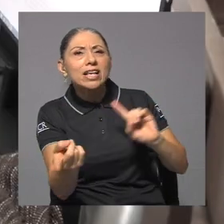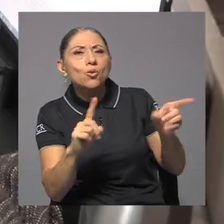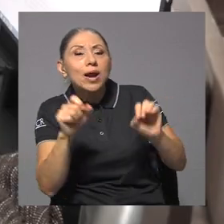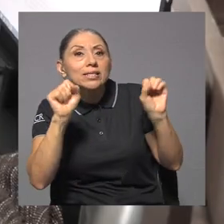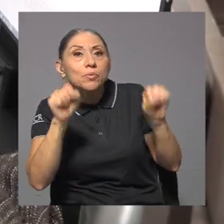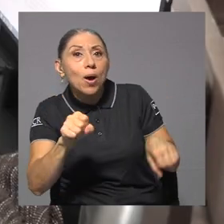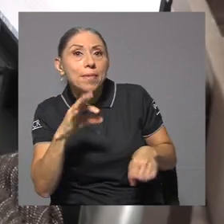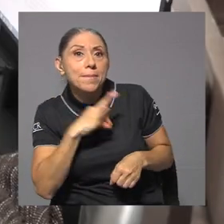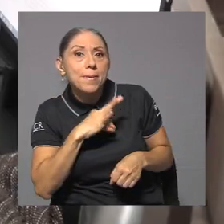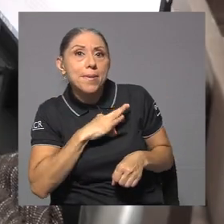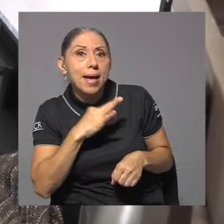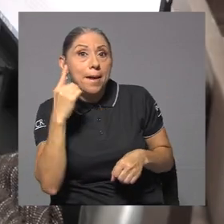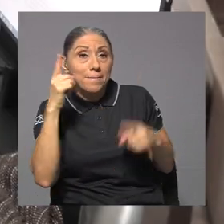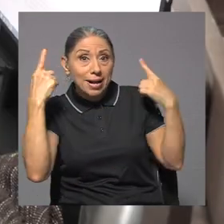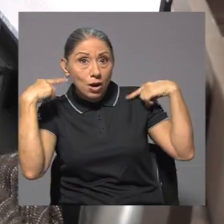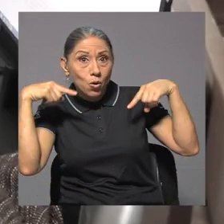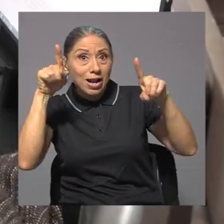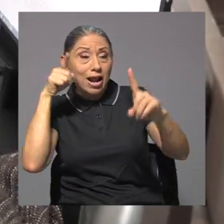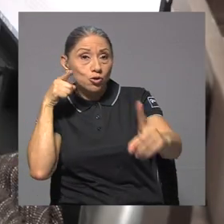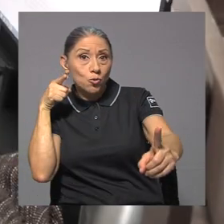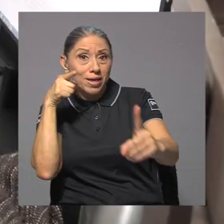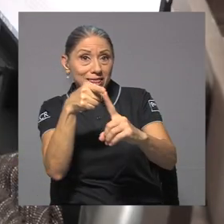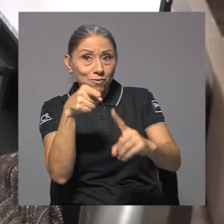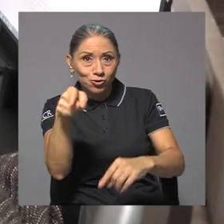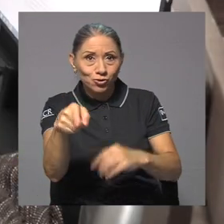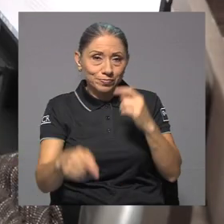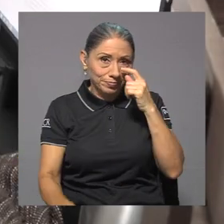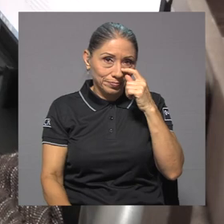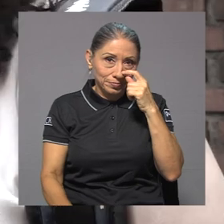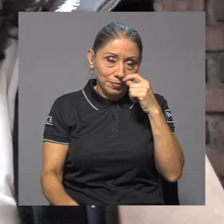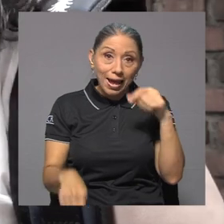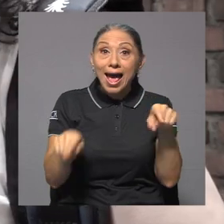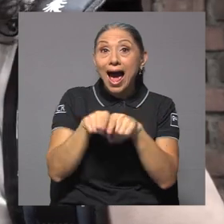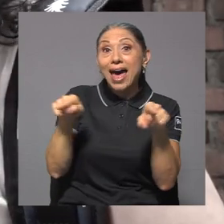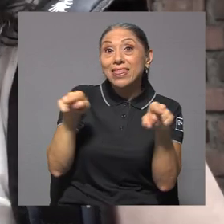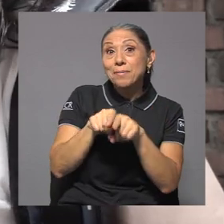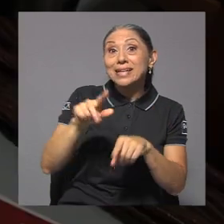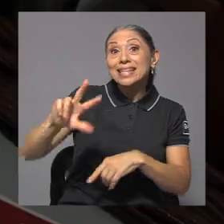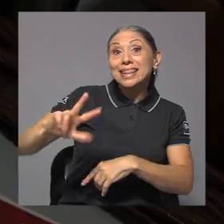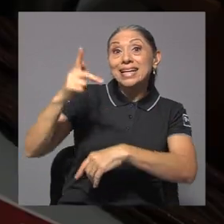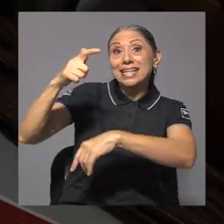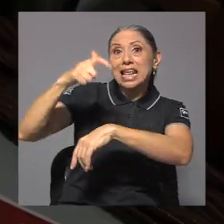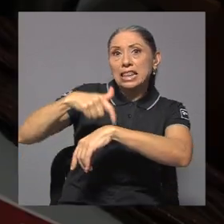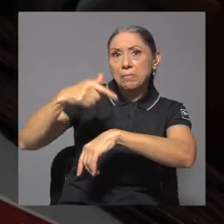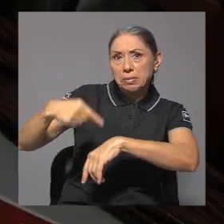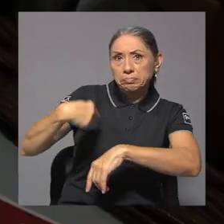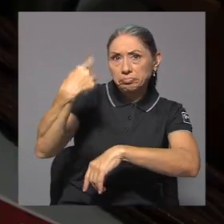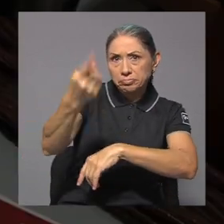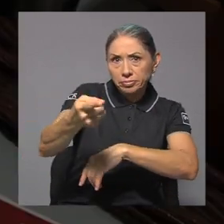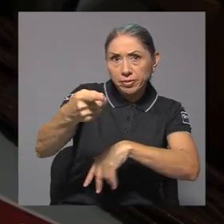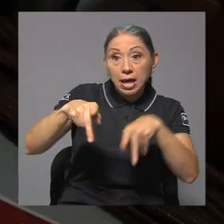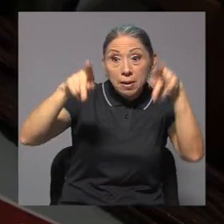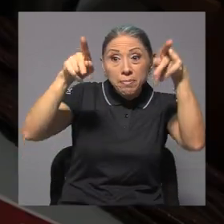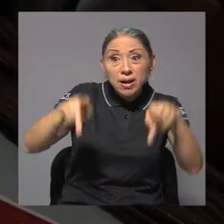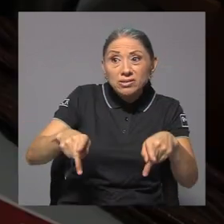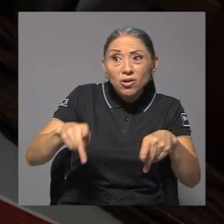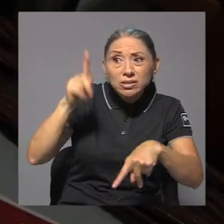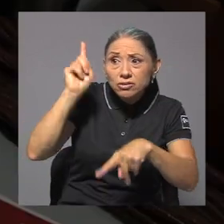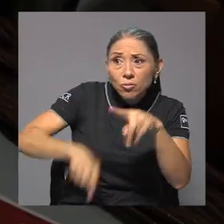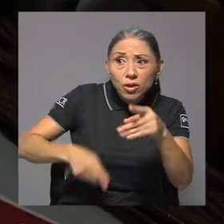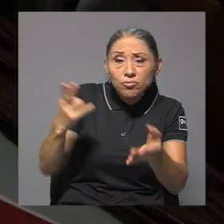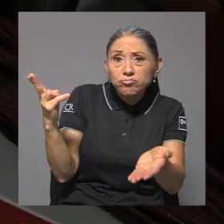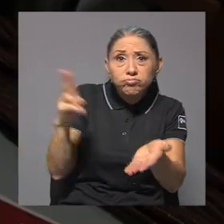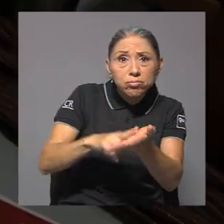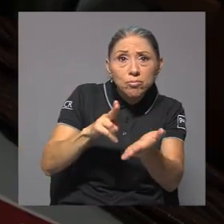pueden favorecer para lograr los objetivos de su carrera. Además, se incluye una tercera etapa en donde las personas que no